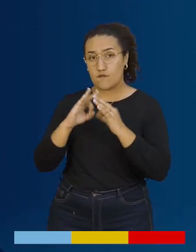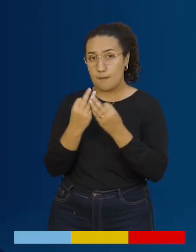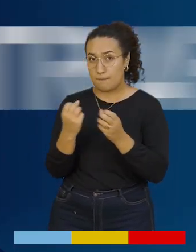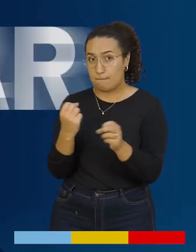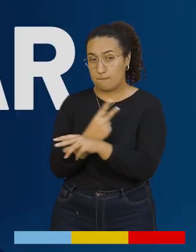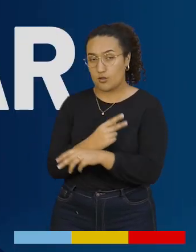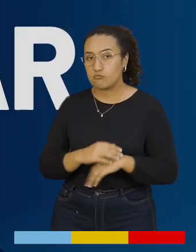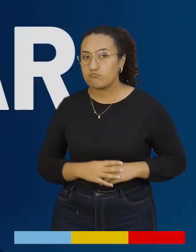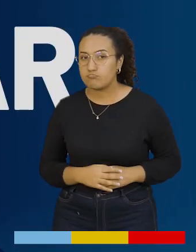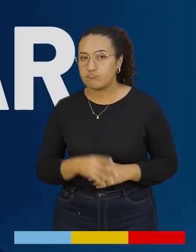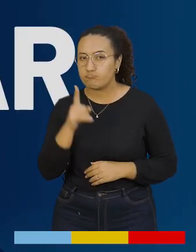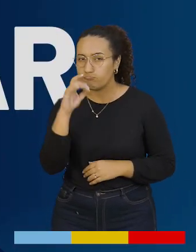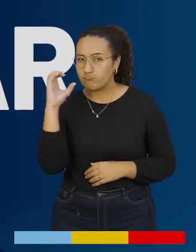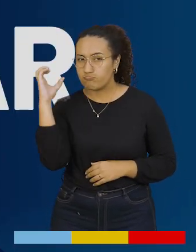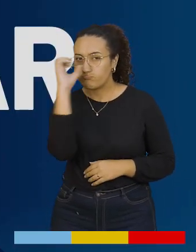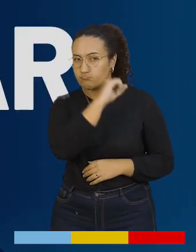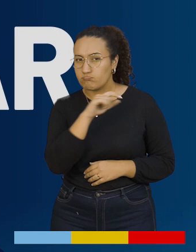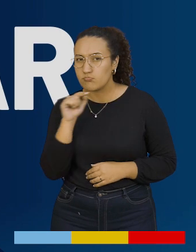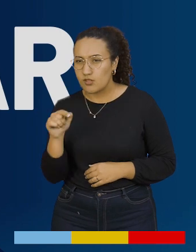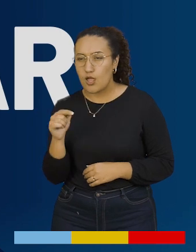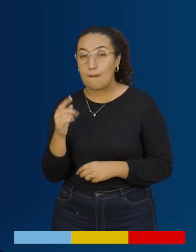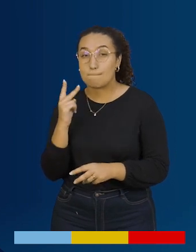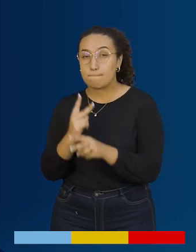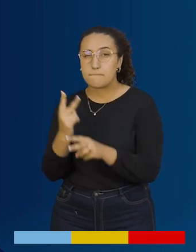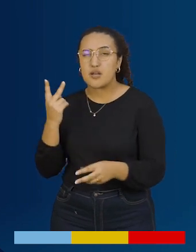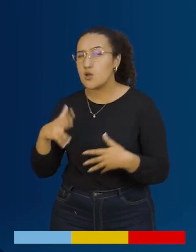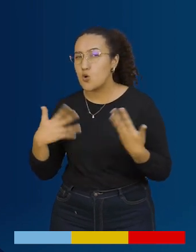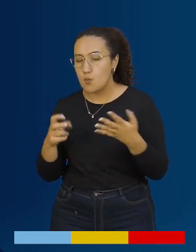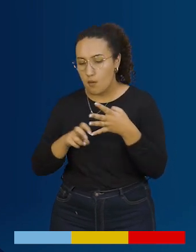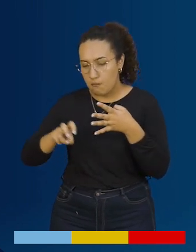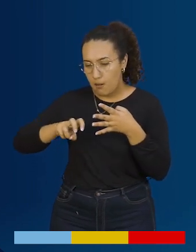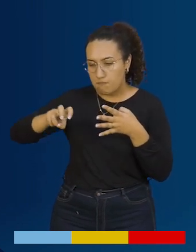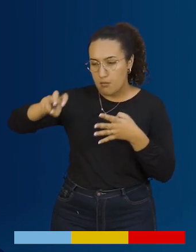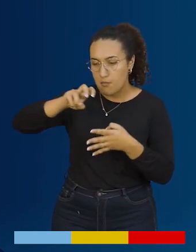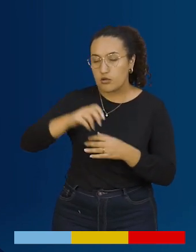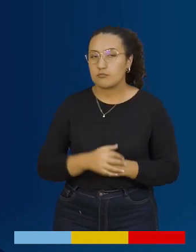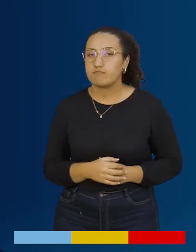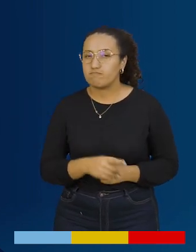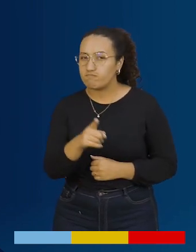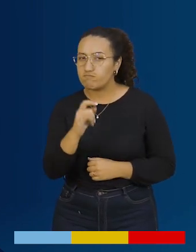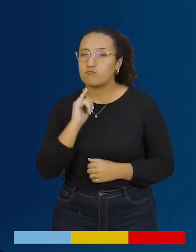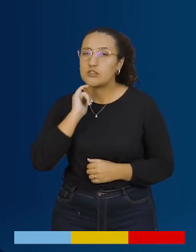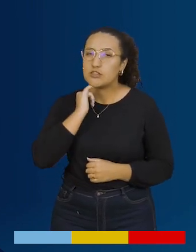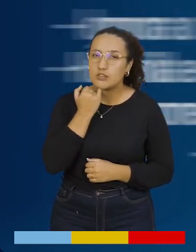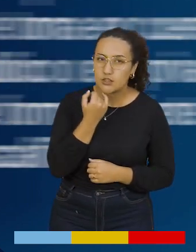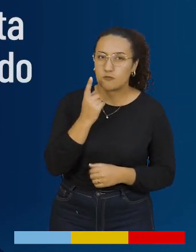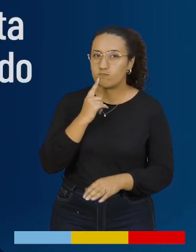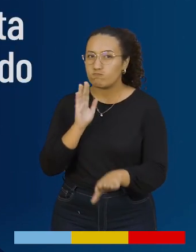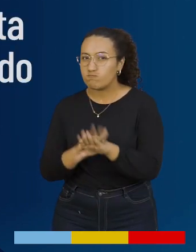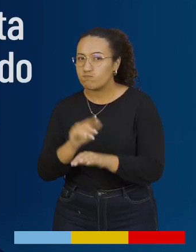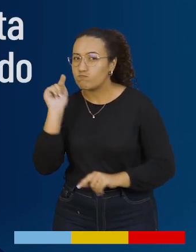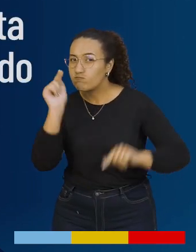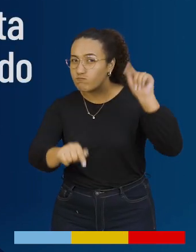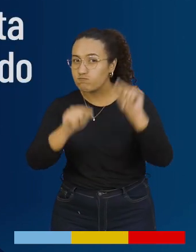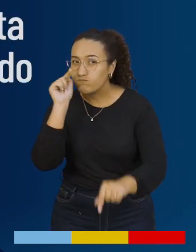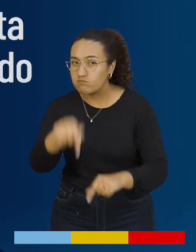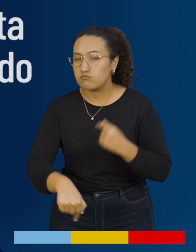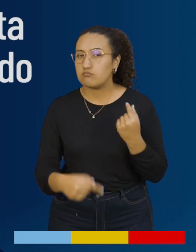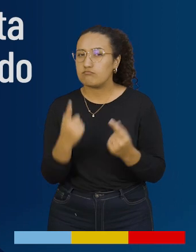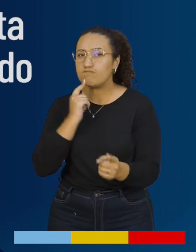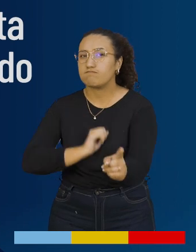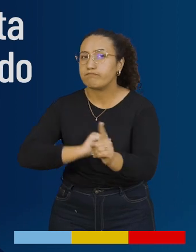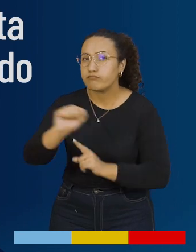víctima de violencia intrafamiliar. Puedes identificar el riesgo con este violentómetro. Ten en cuenta si te cela,